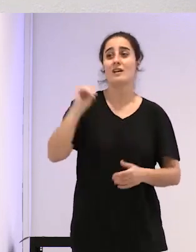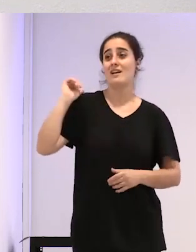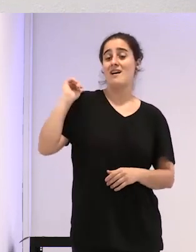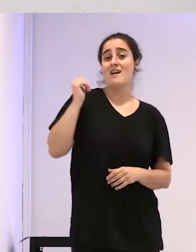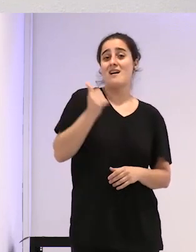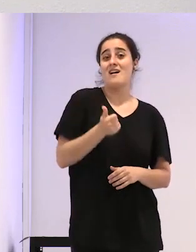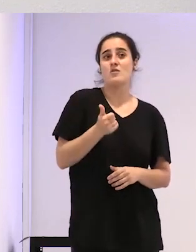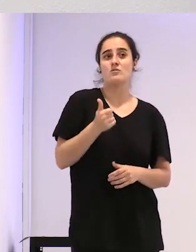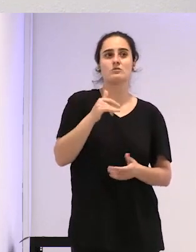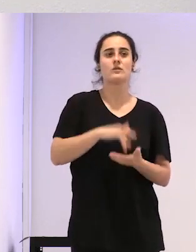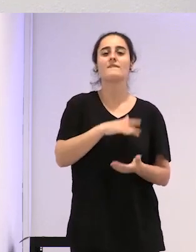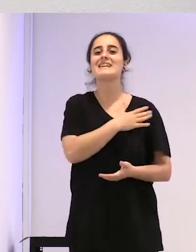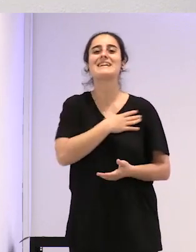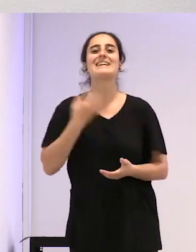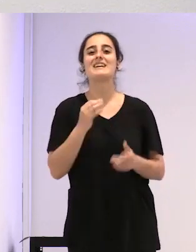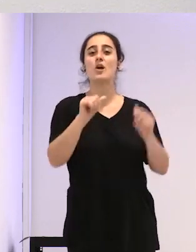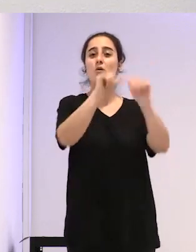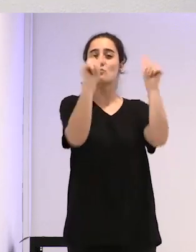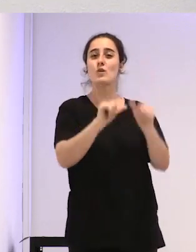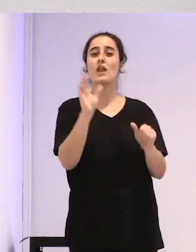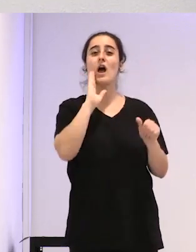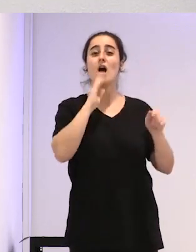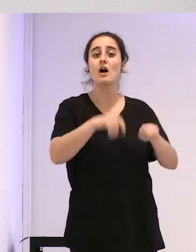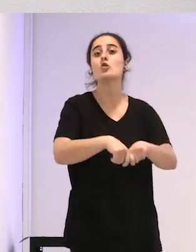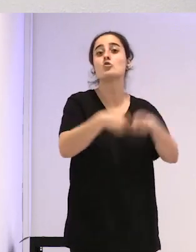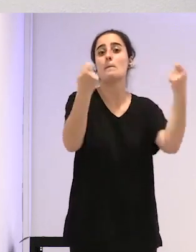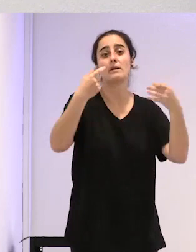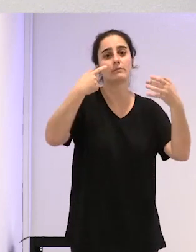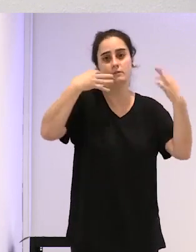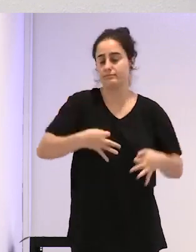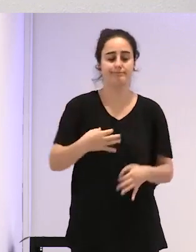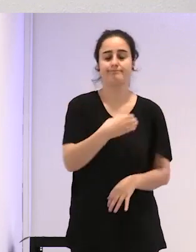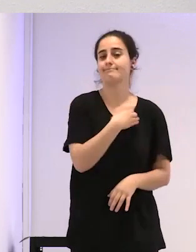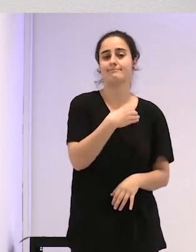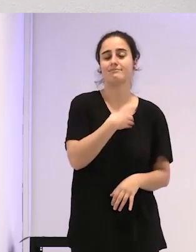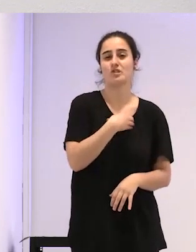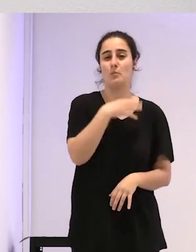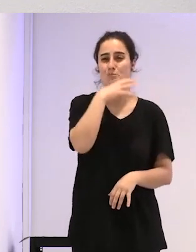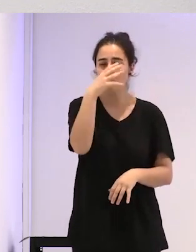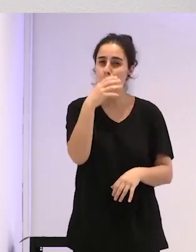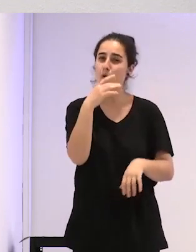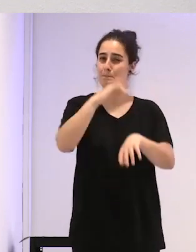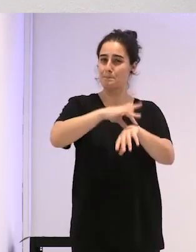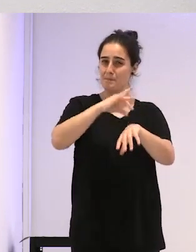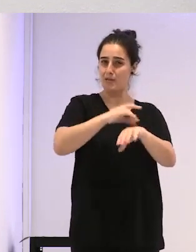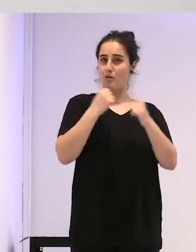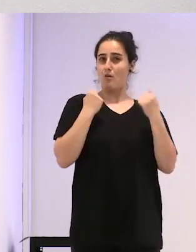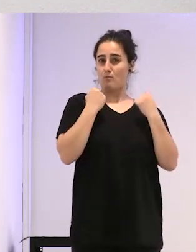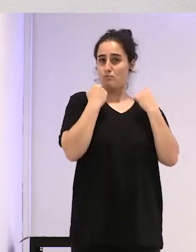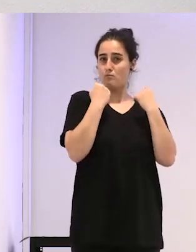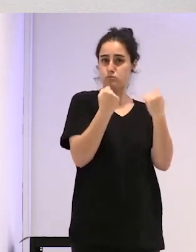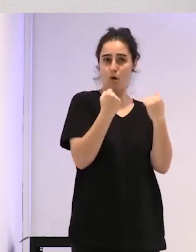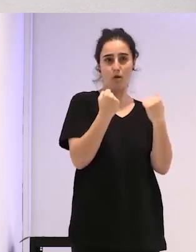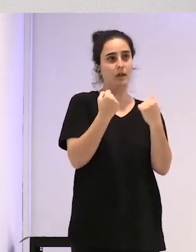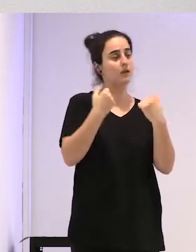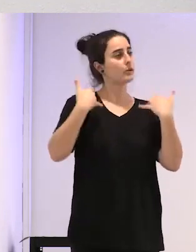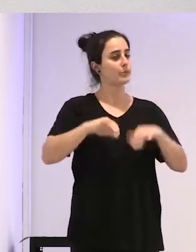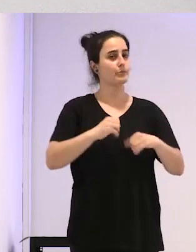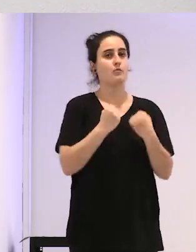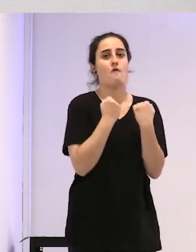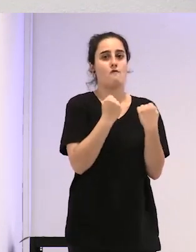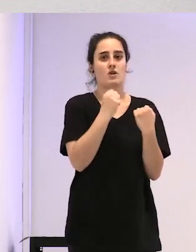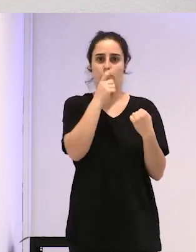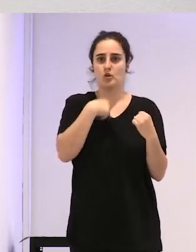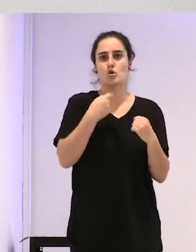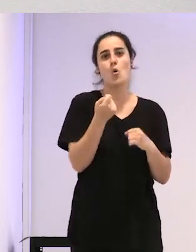era romper este modelo, pero este no lo pude dar a un perro, ¿vale? El poder médico es muy potente y de hecho yo me retiré un